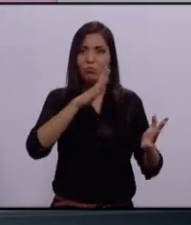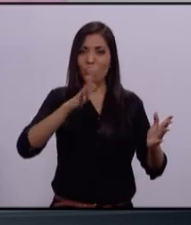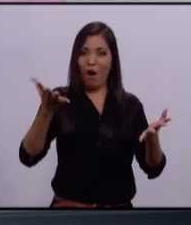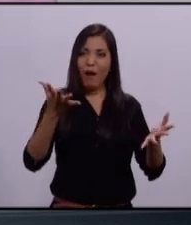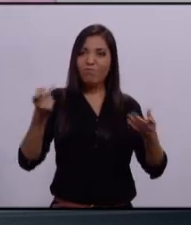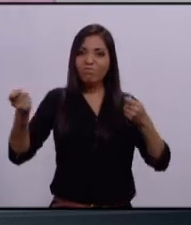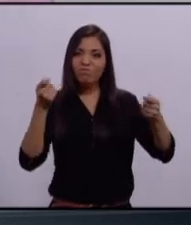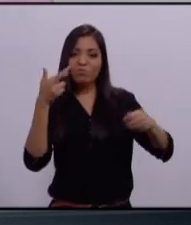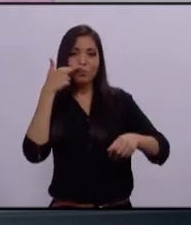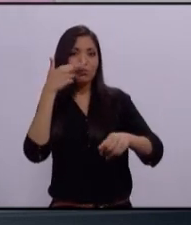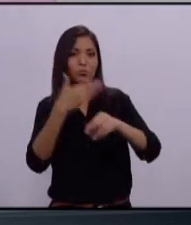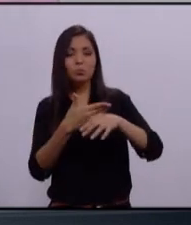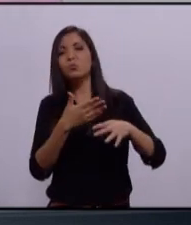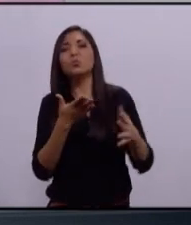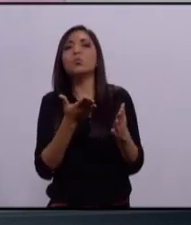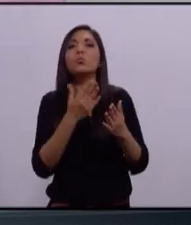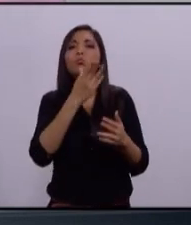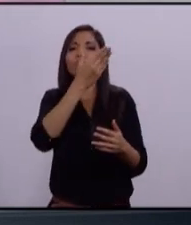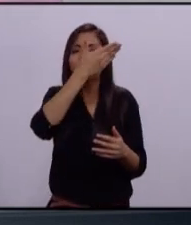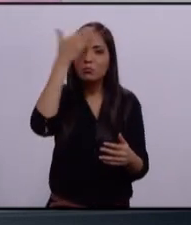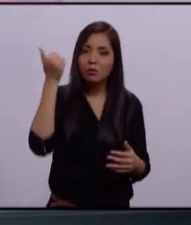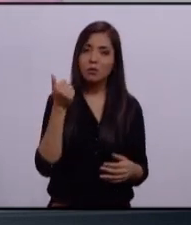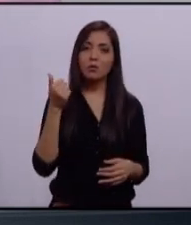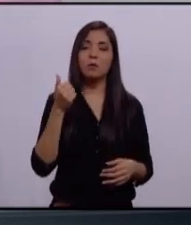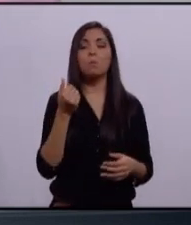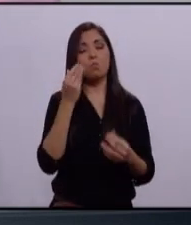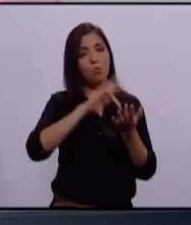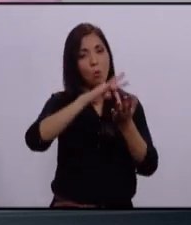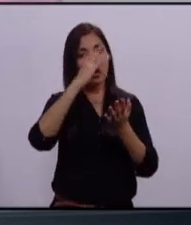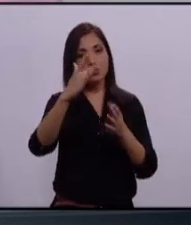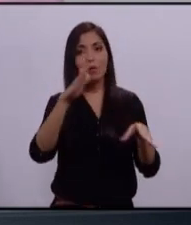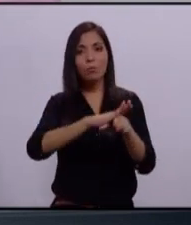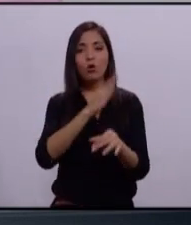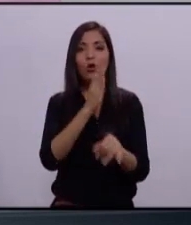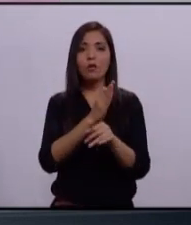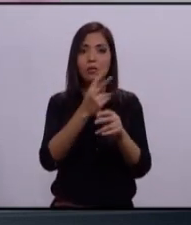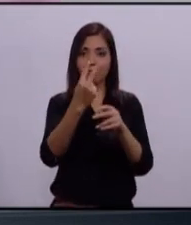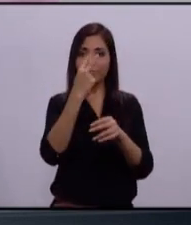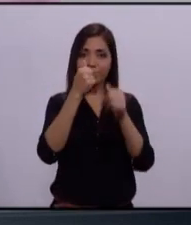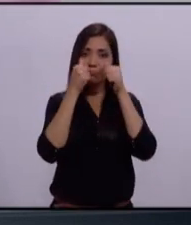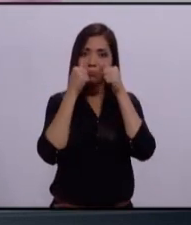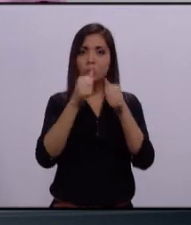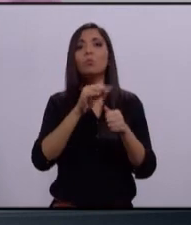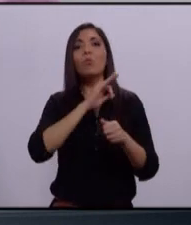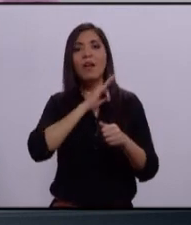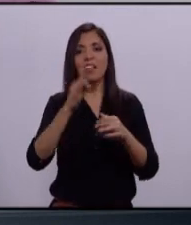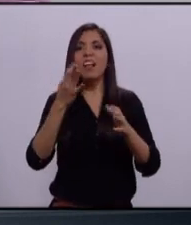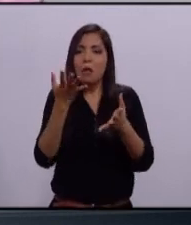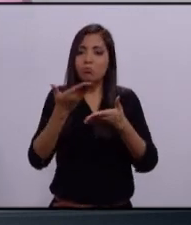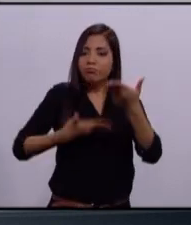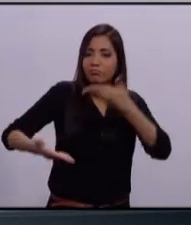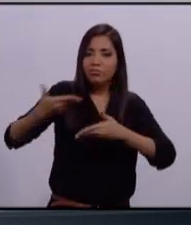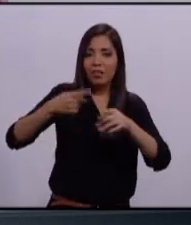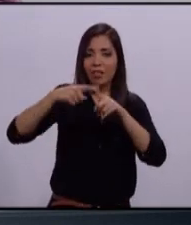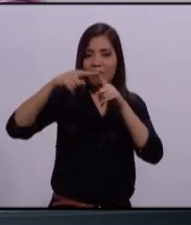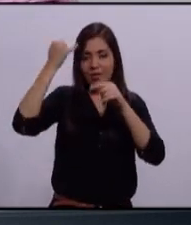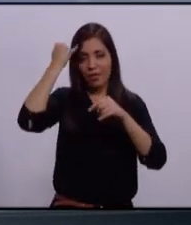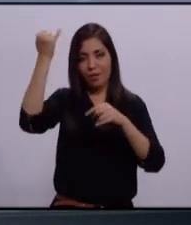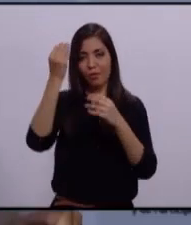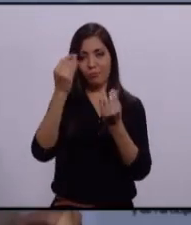podido. Agradecerles el favor de la atención y esperamos sea un debate en el cual nos llevemos muchas ideas. Muchas gracias.